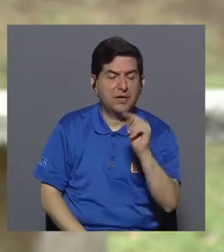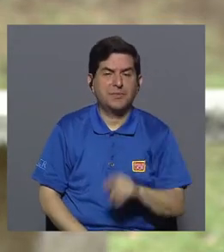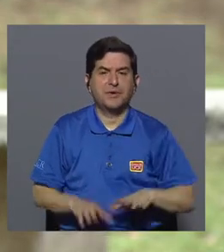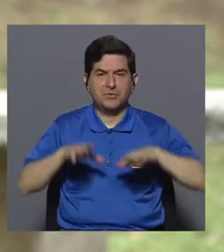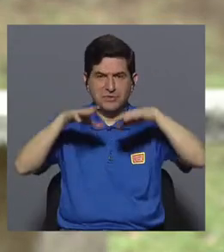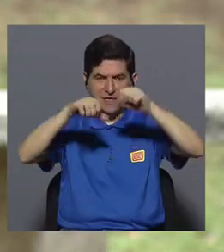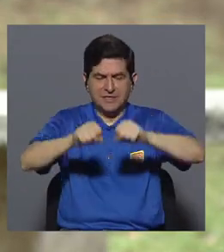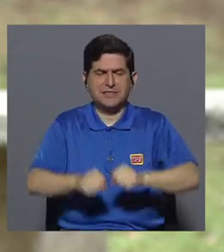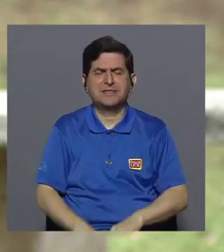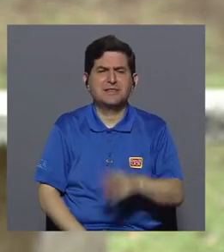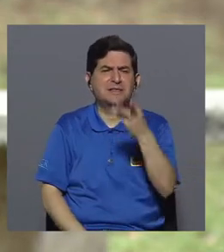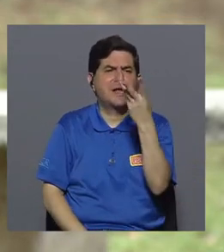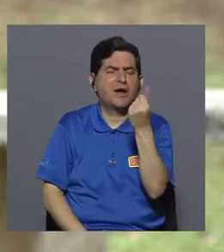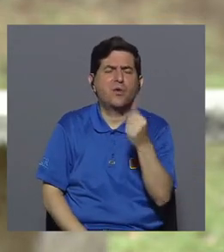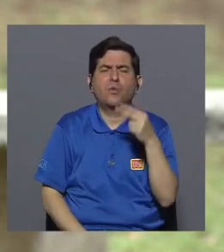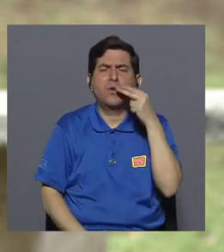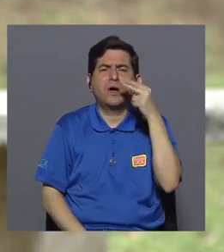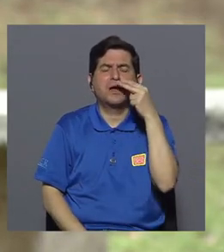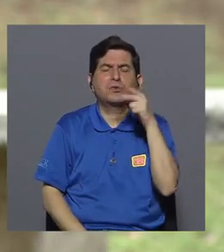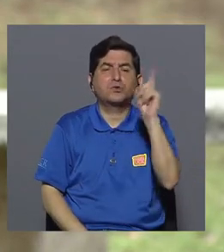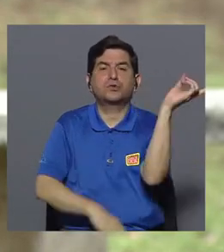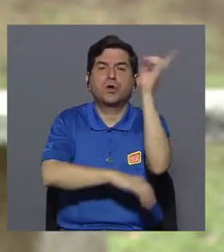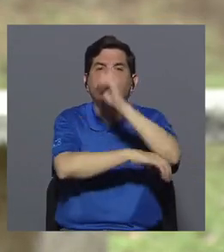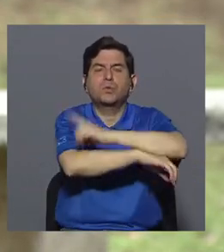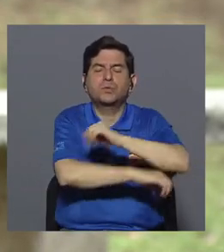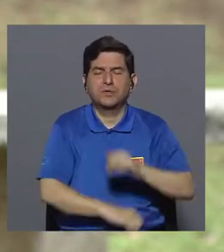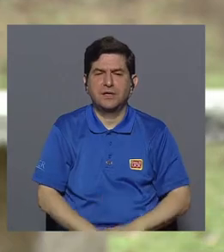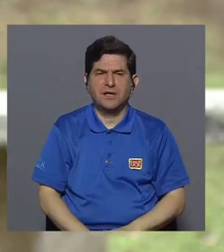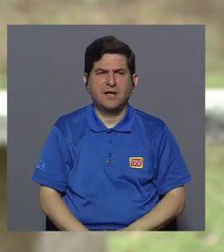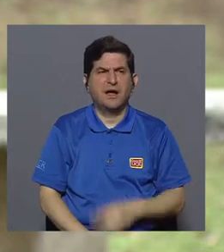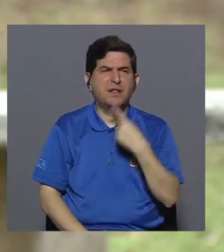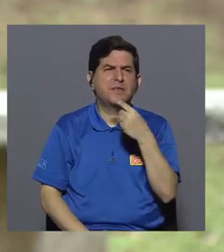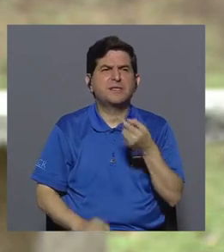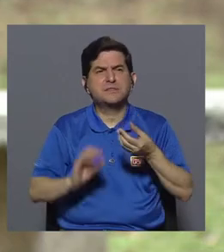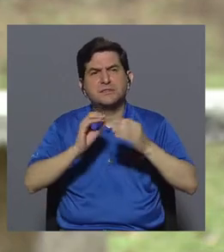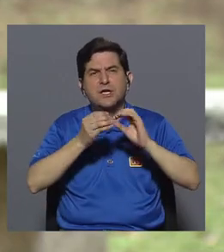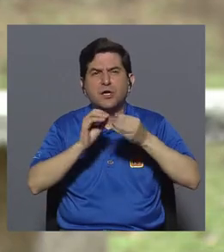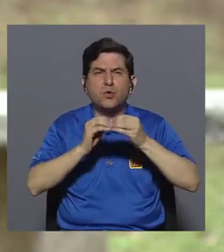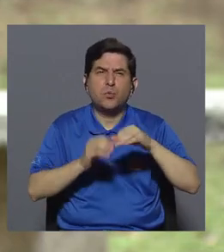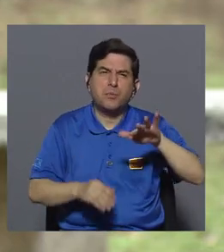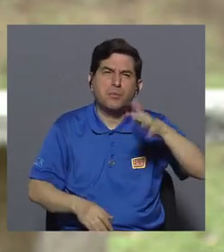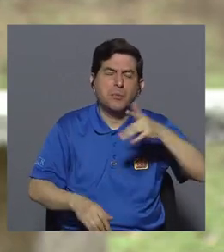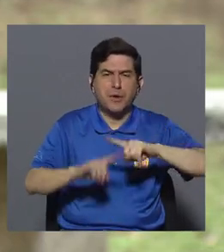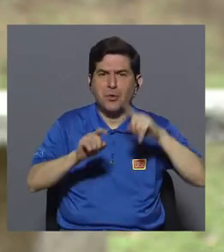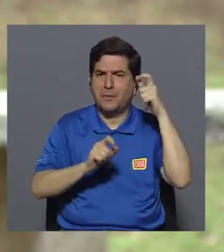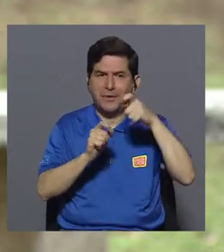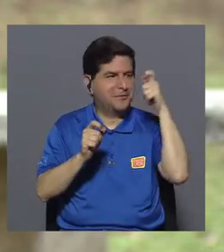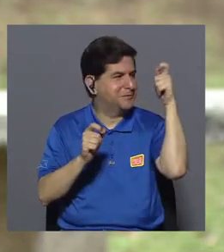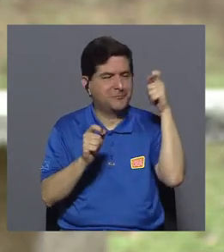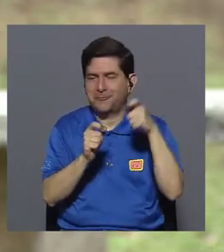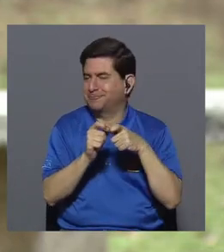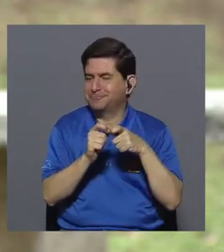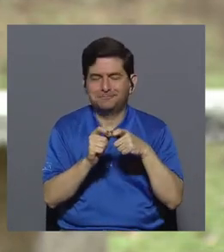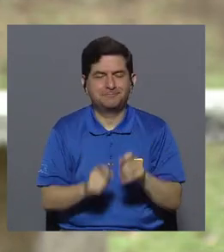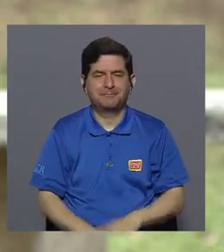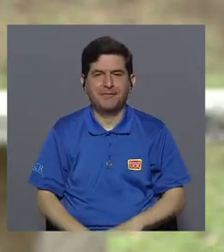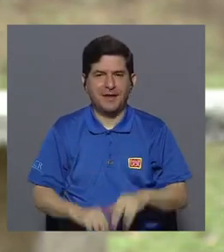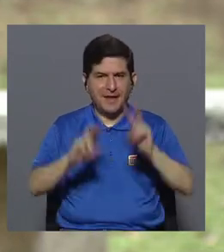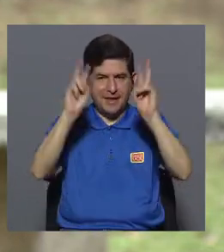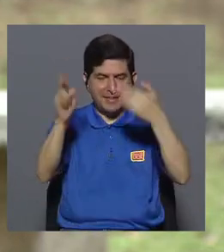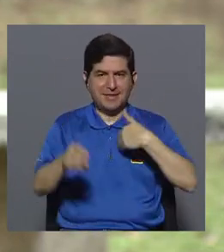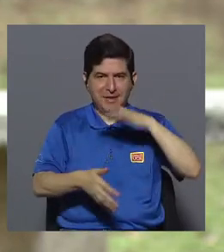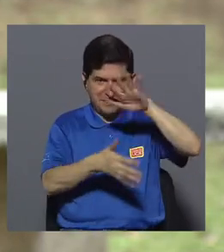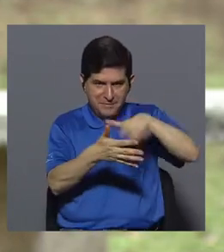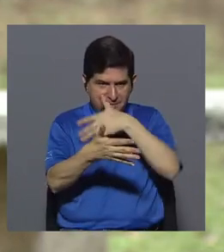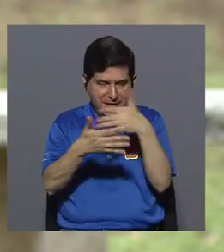pregunta en la cita de diagnóstica cuántos cigarrillos consumen por día, siempre da un aproximado, pero nunca dan una cantidad exacta. El